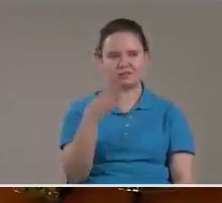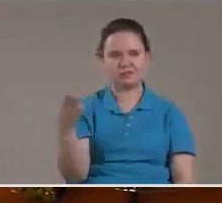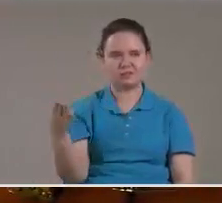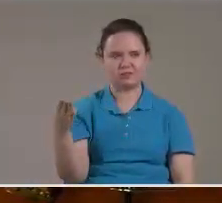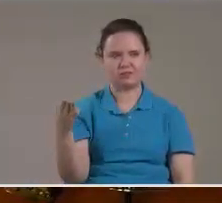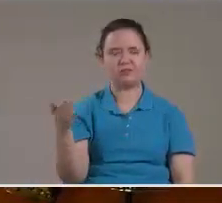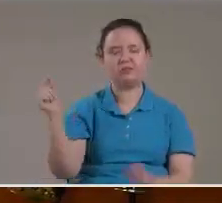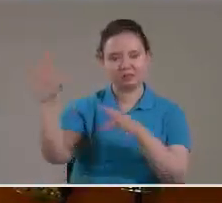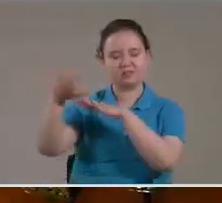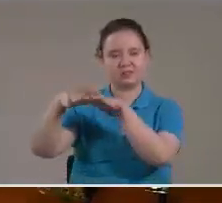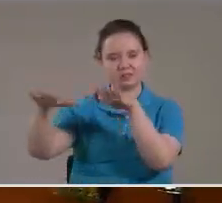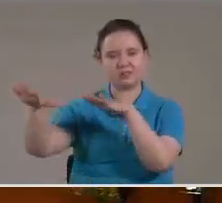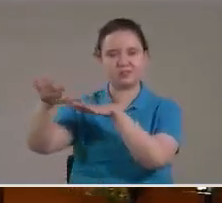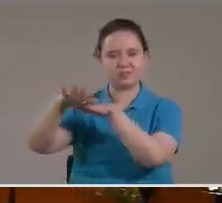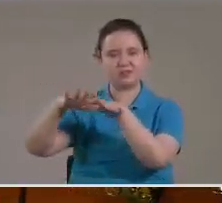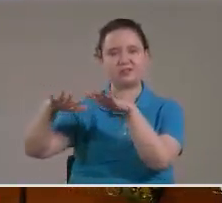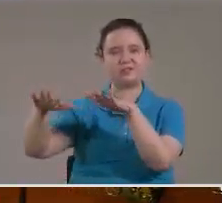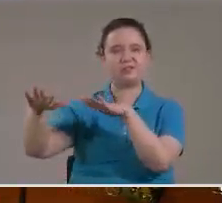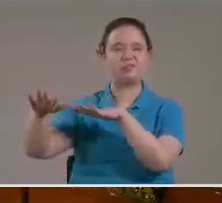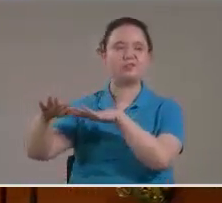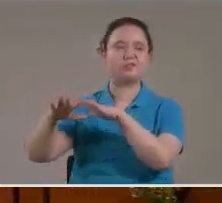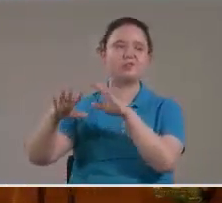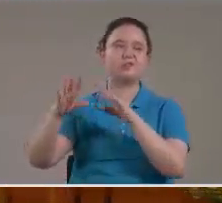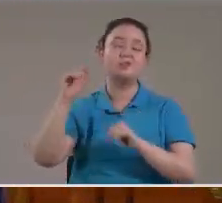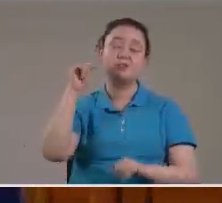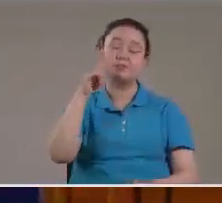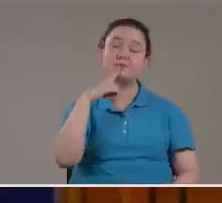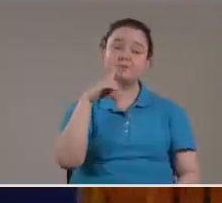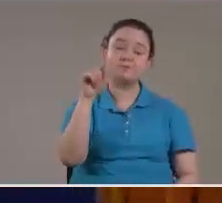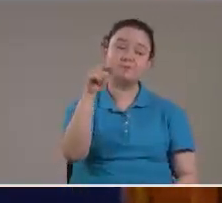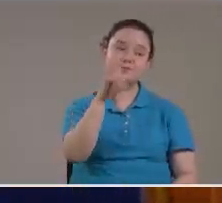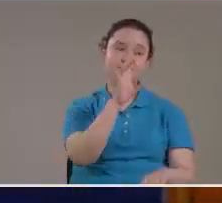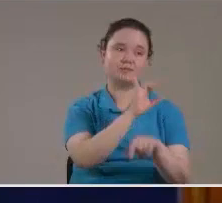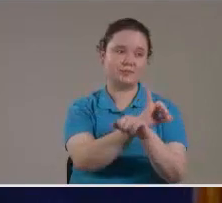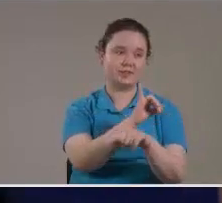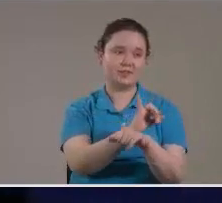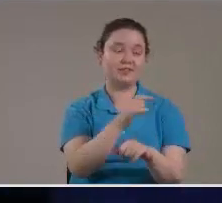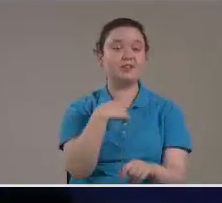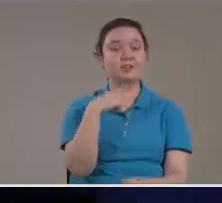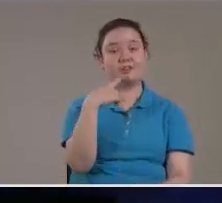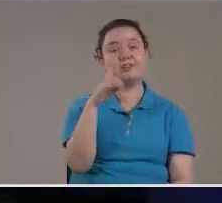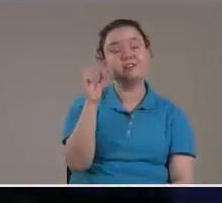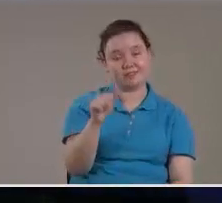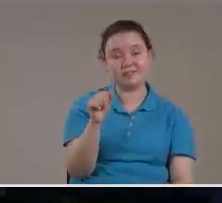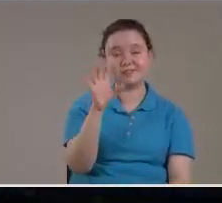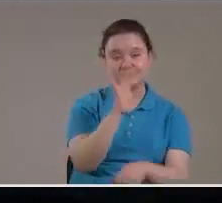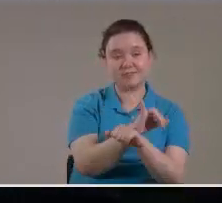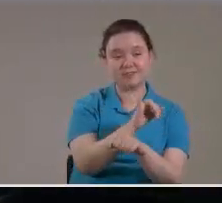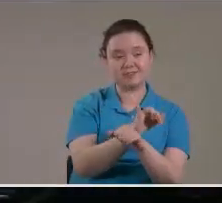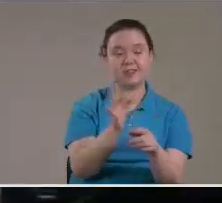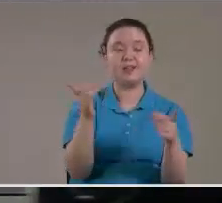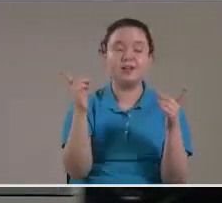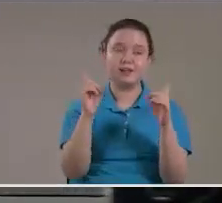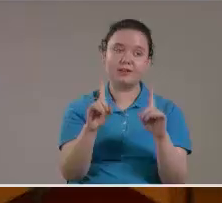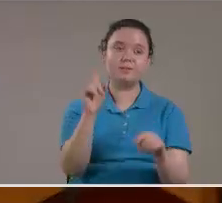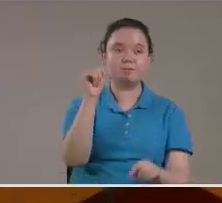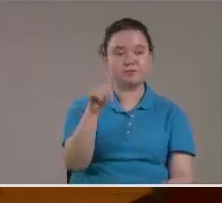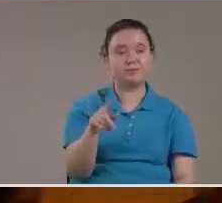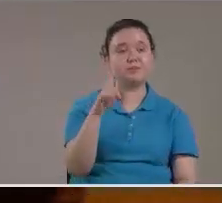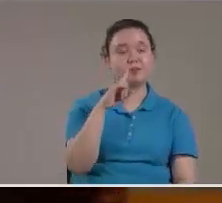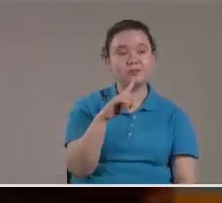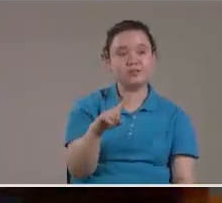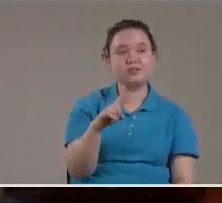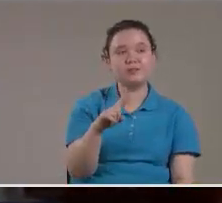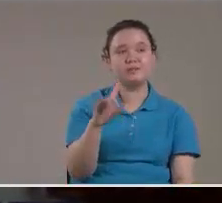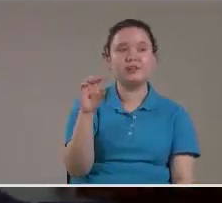Se la llevan Al desierto O sea Usted me dijo Que era la iglesia Yo le dije Que si era la iglesia Y ahora estamos diciendo